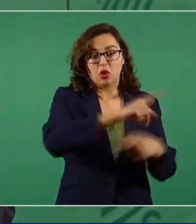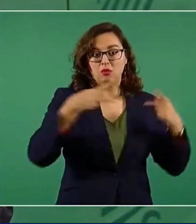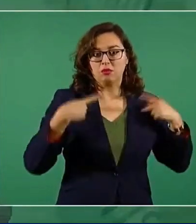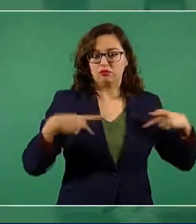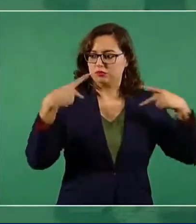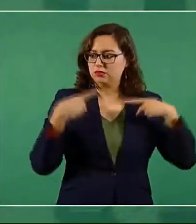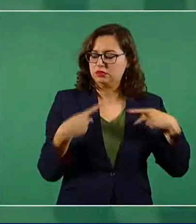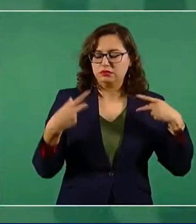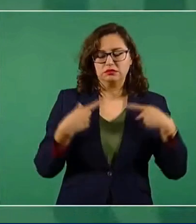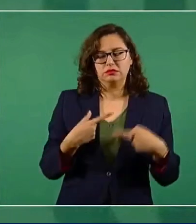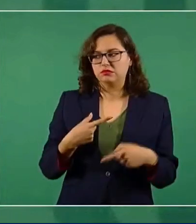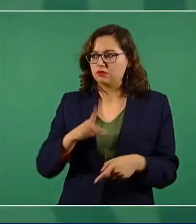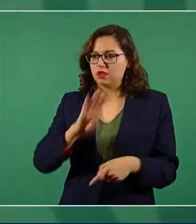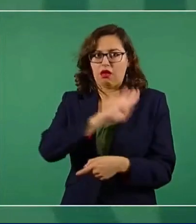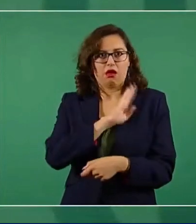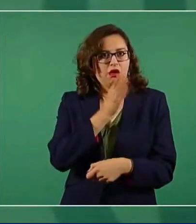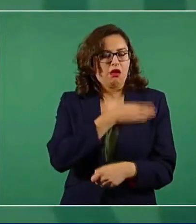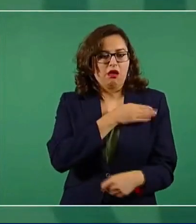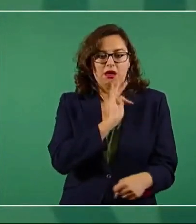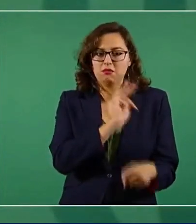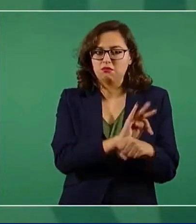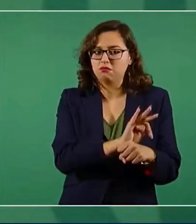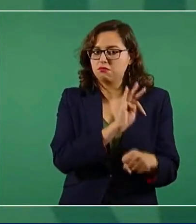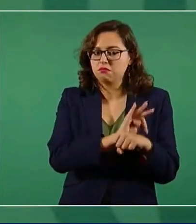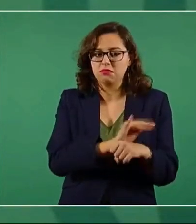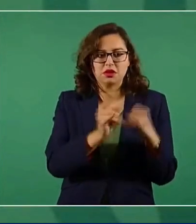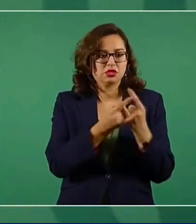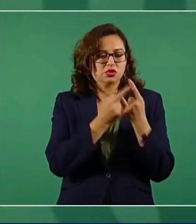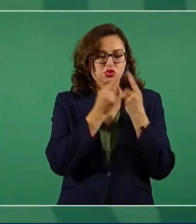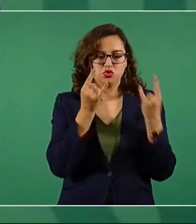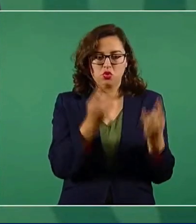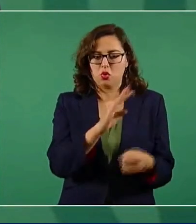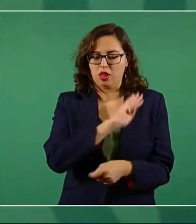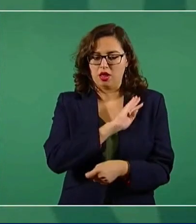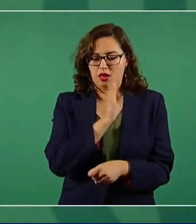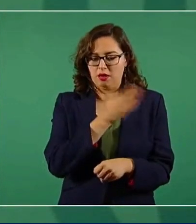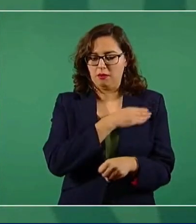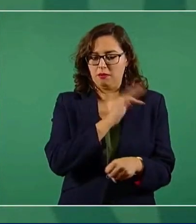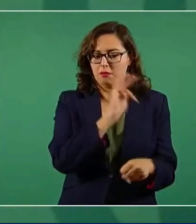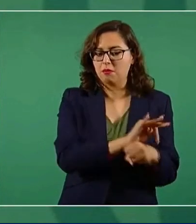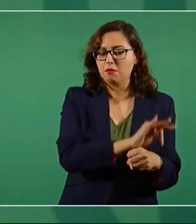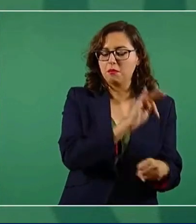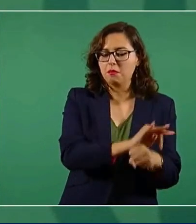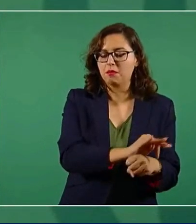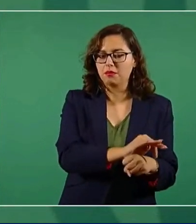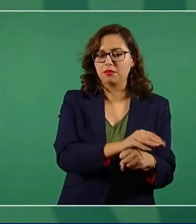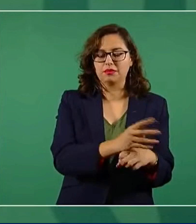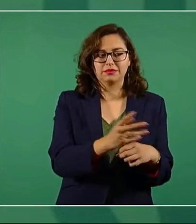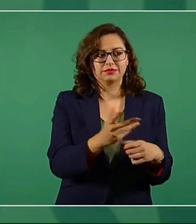versión de los vencedores,